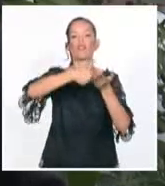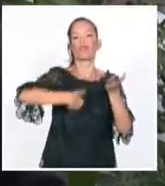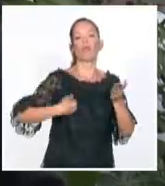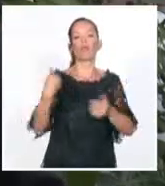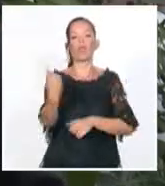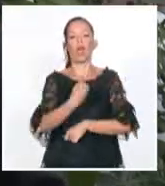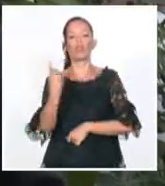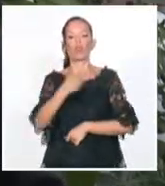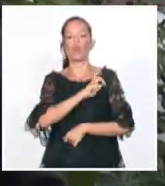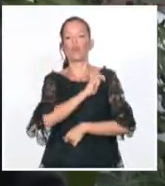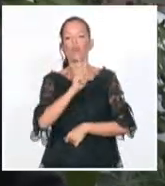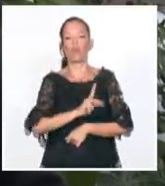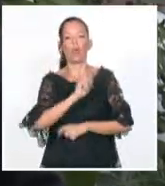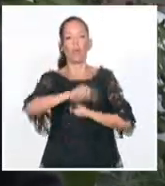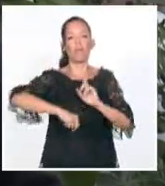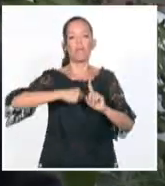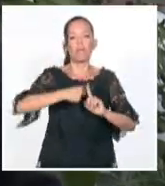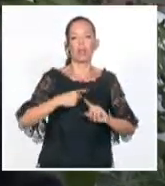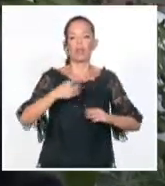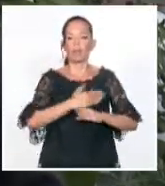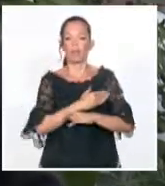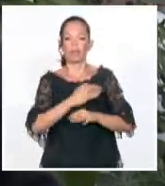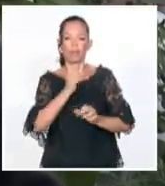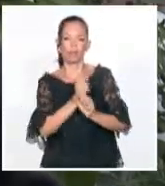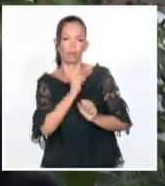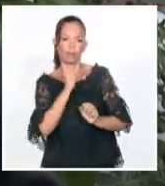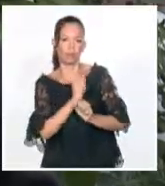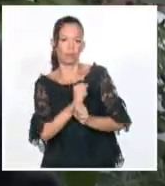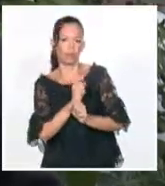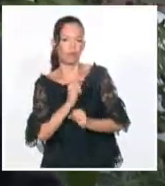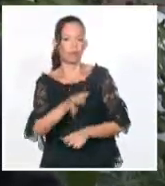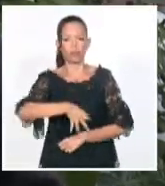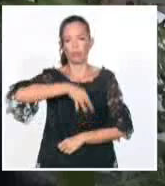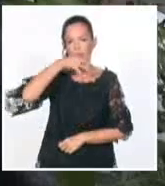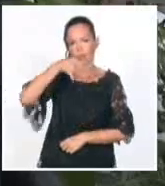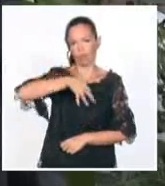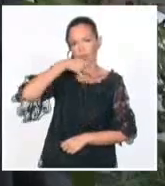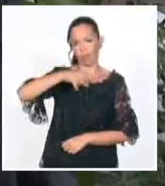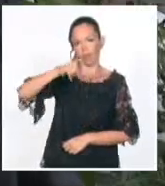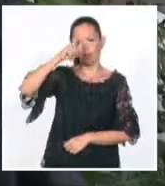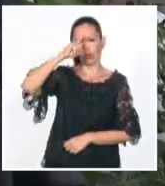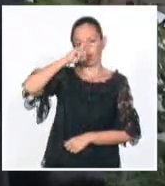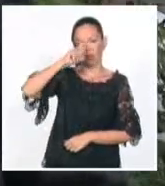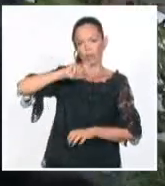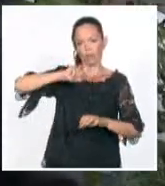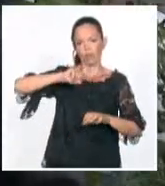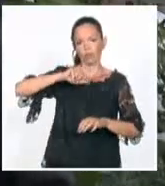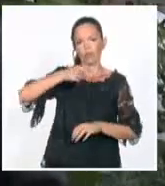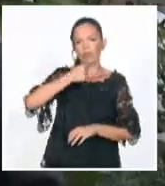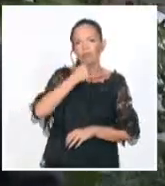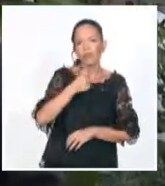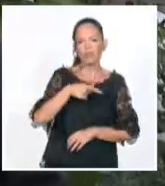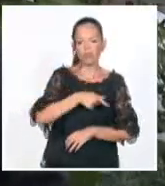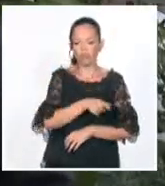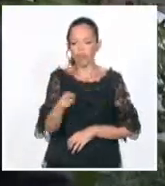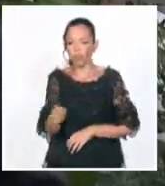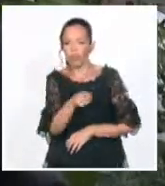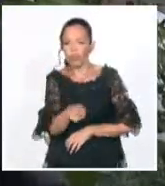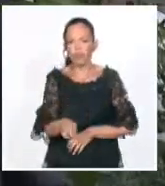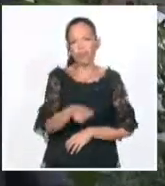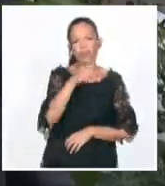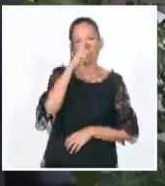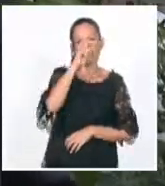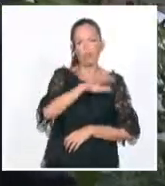desafíos, qué significa la dinámica demográfica actual del país. Es decir, entiéndose en este caso, envejecimiento poblacional,